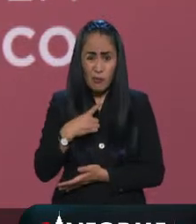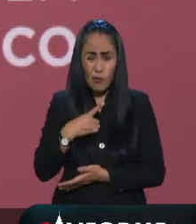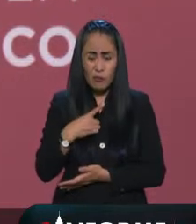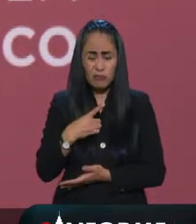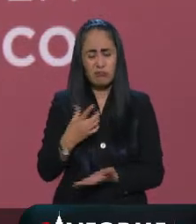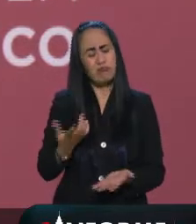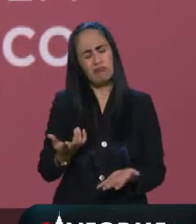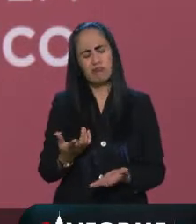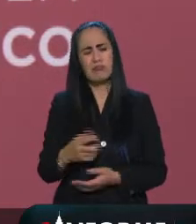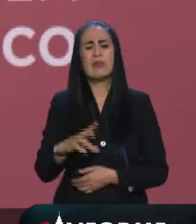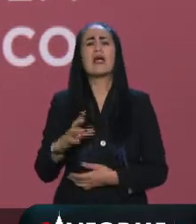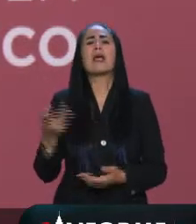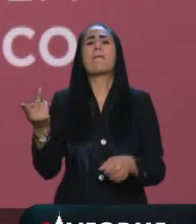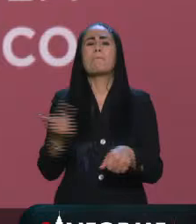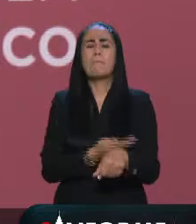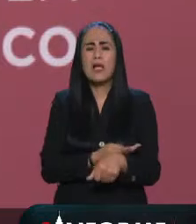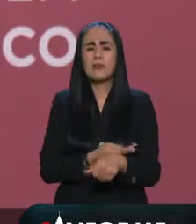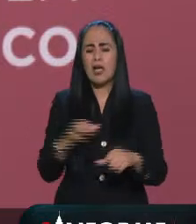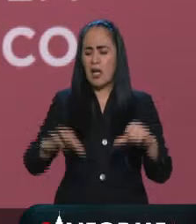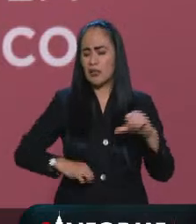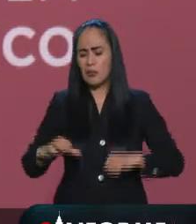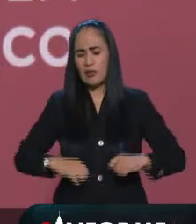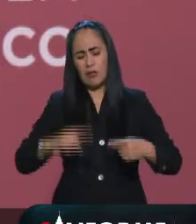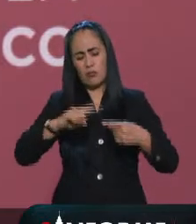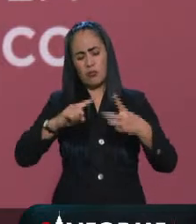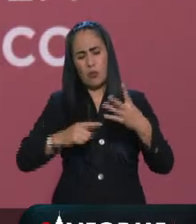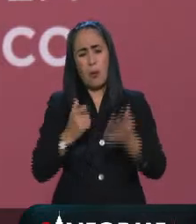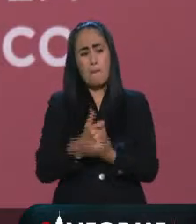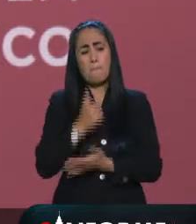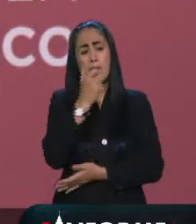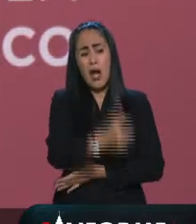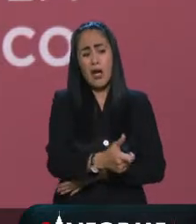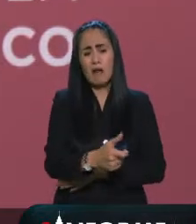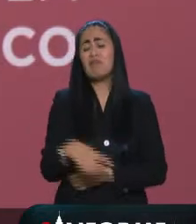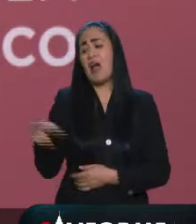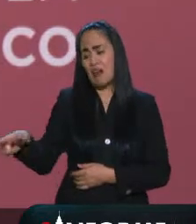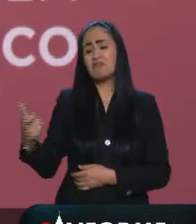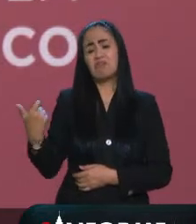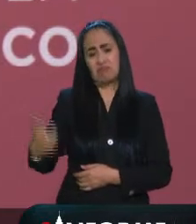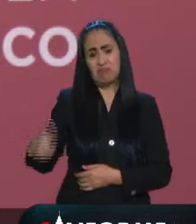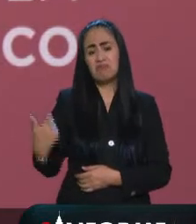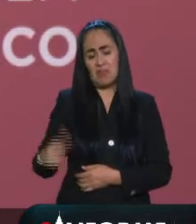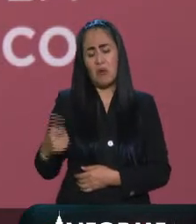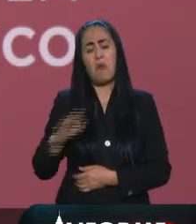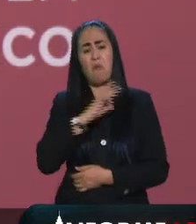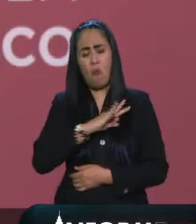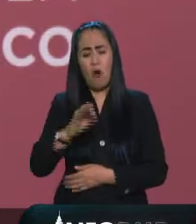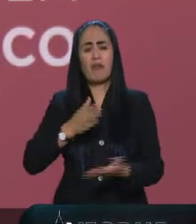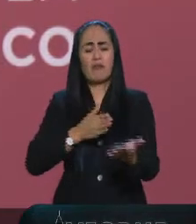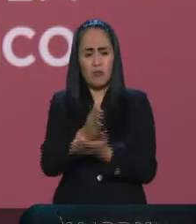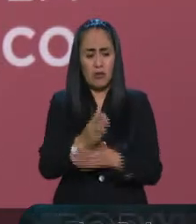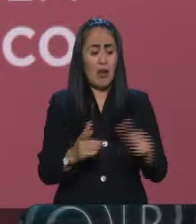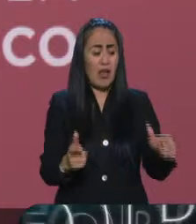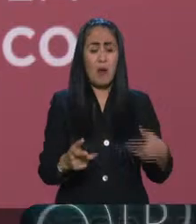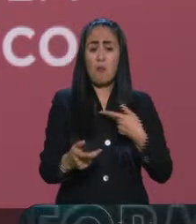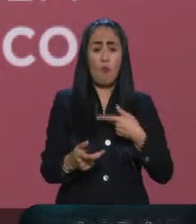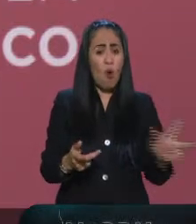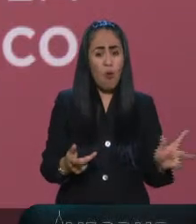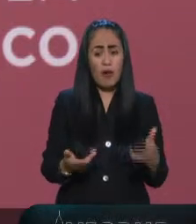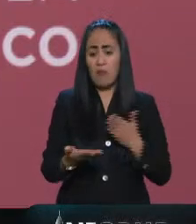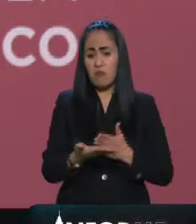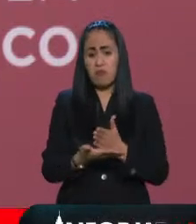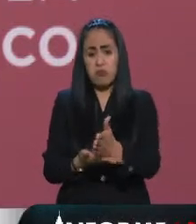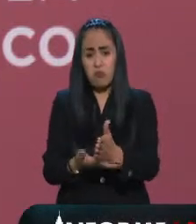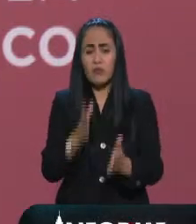ocurre cuando se tiene que pagar por estas actividades? pues el que tiene recursos tiene acceso a ello y quien no tiene recursos no